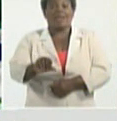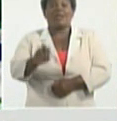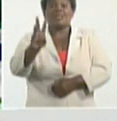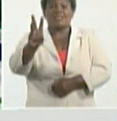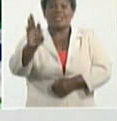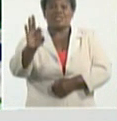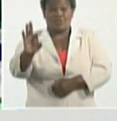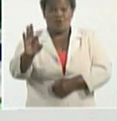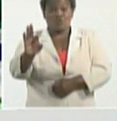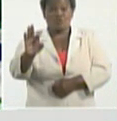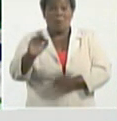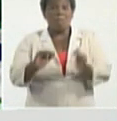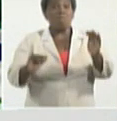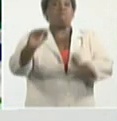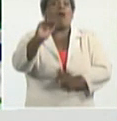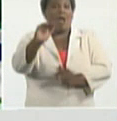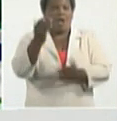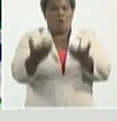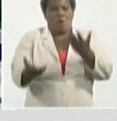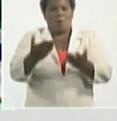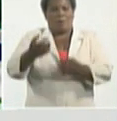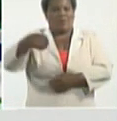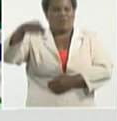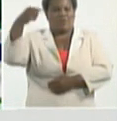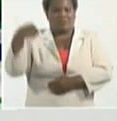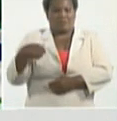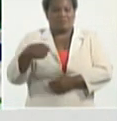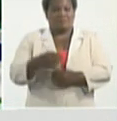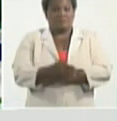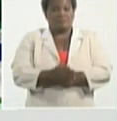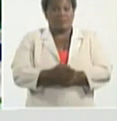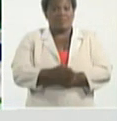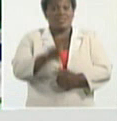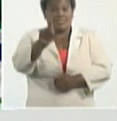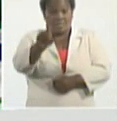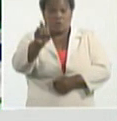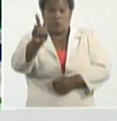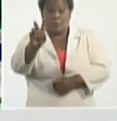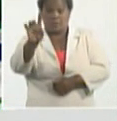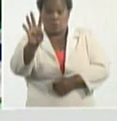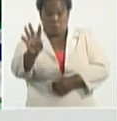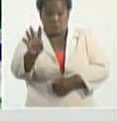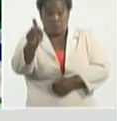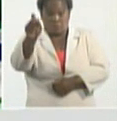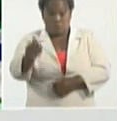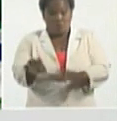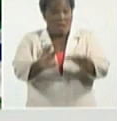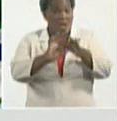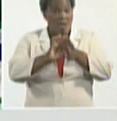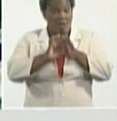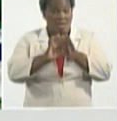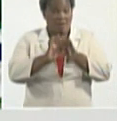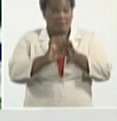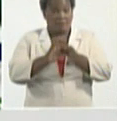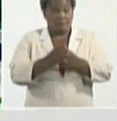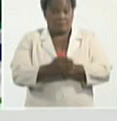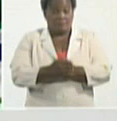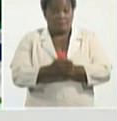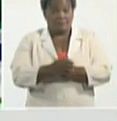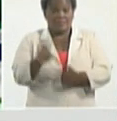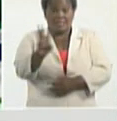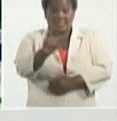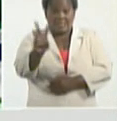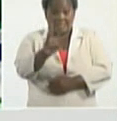más que los que habiteríamos en el día de ayer y 124 en estado grave que estamos hablando de 33